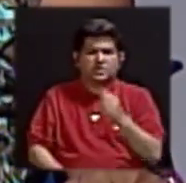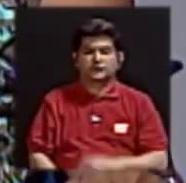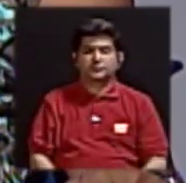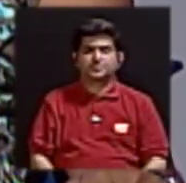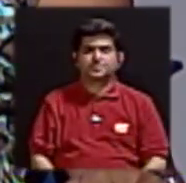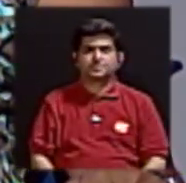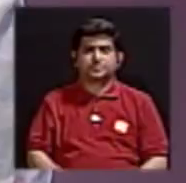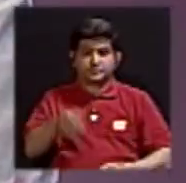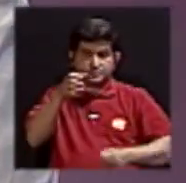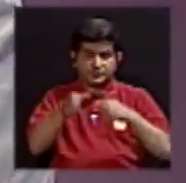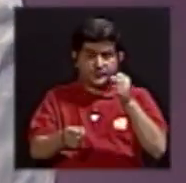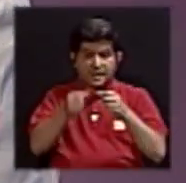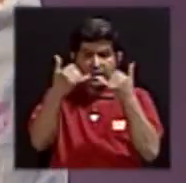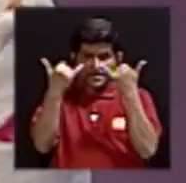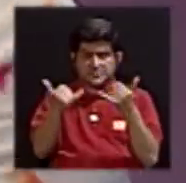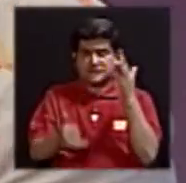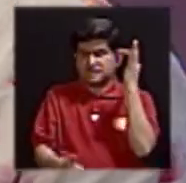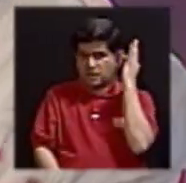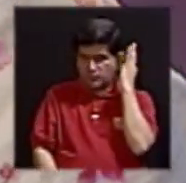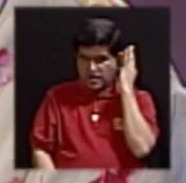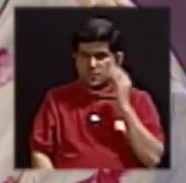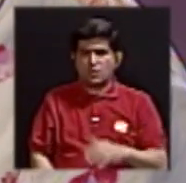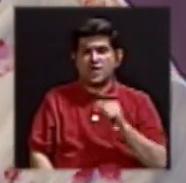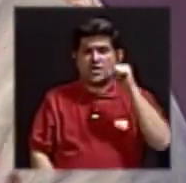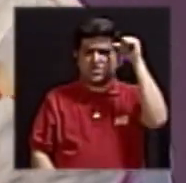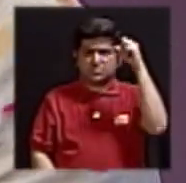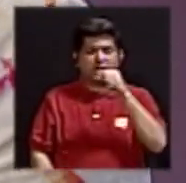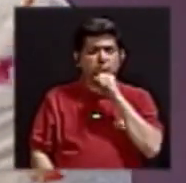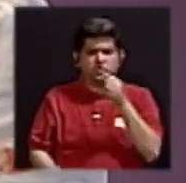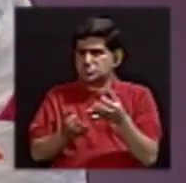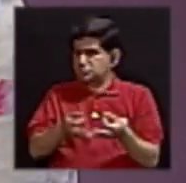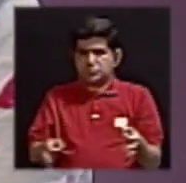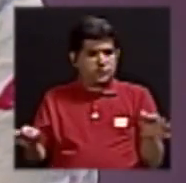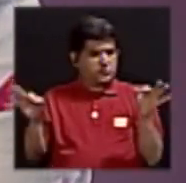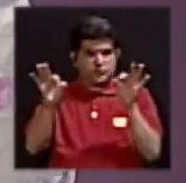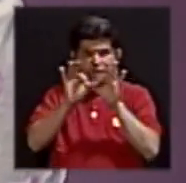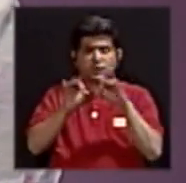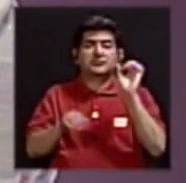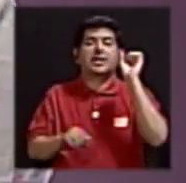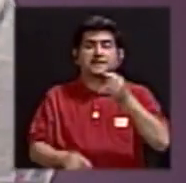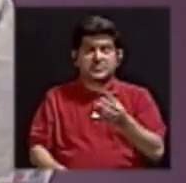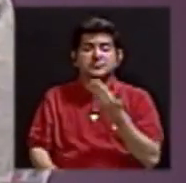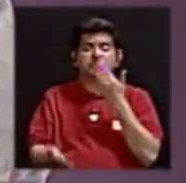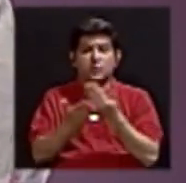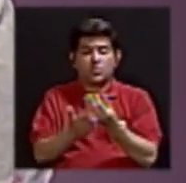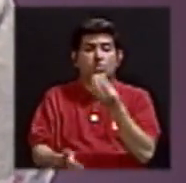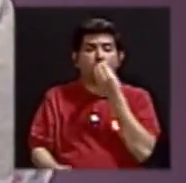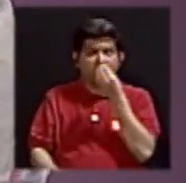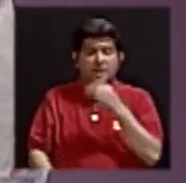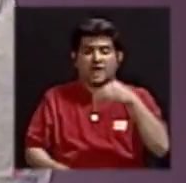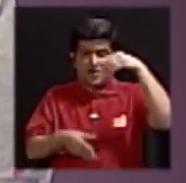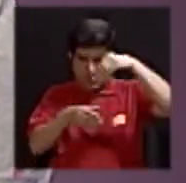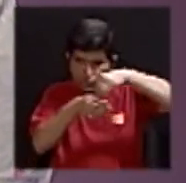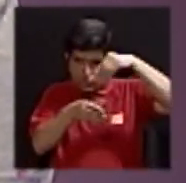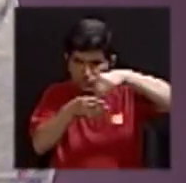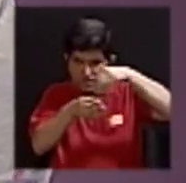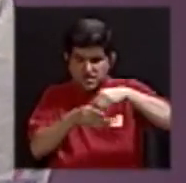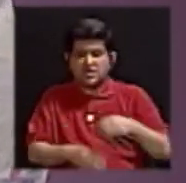Bueno, la leche ya, digamos, para las mujeres maduras no es tan importante como si una buena dieta rica en